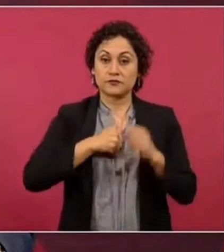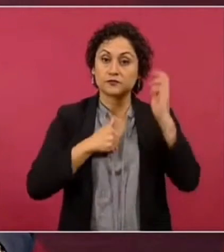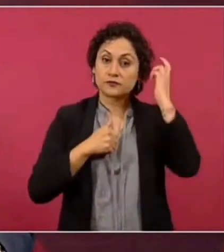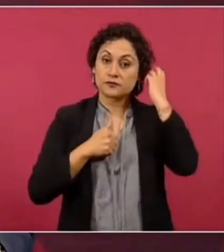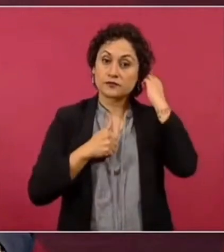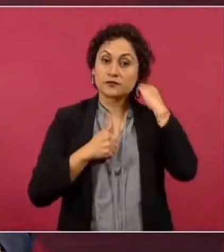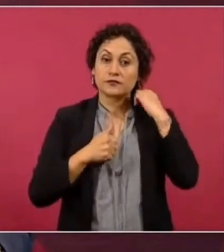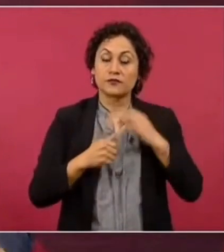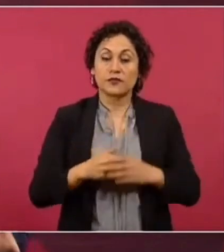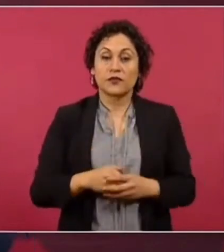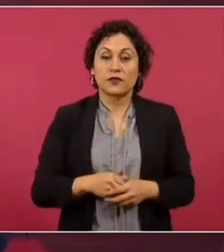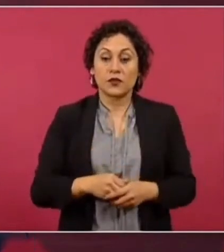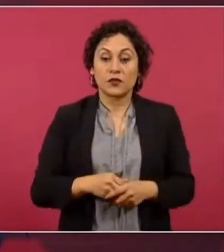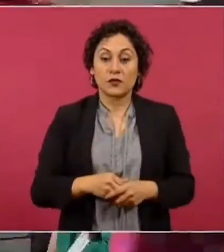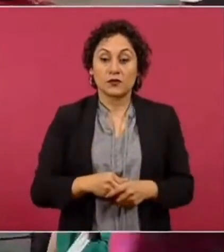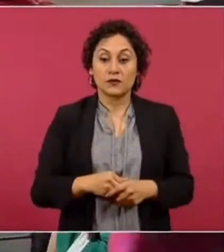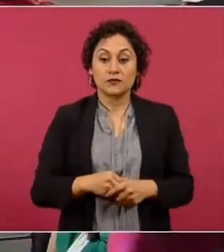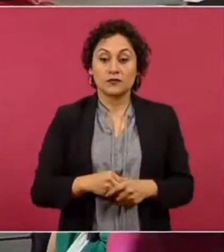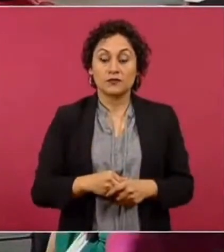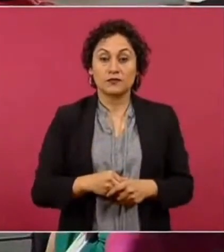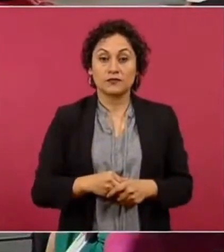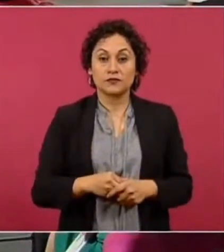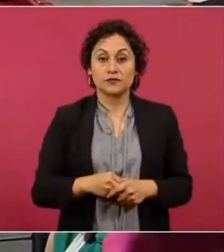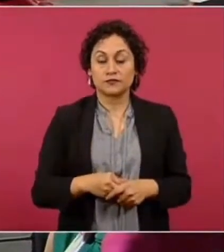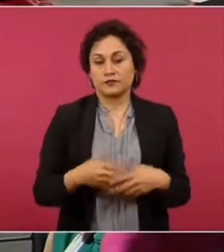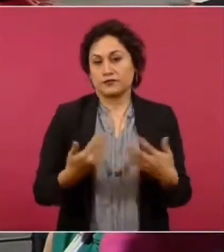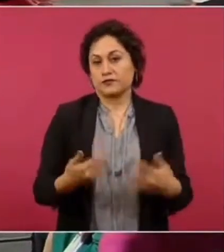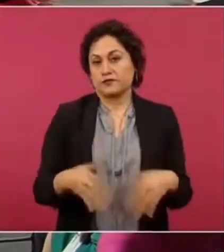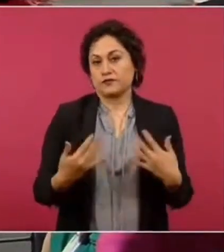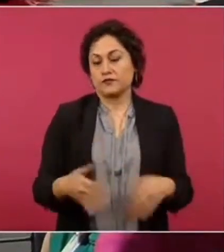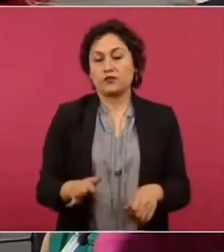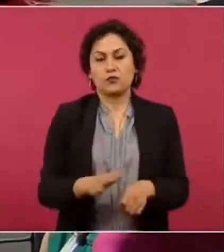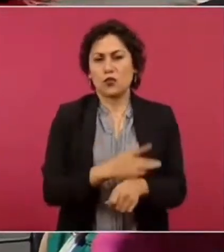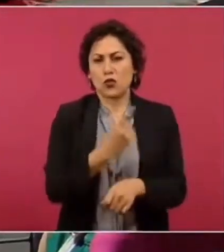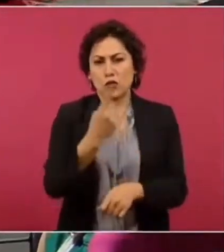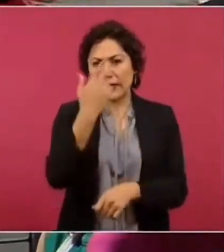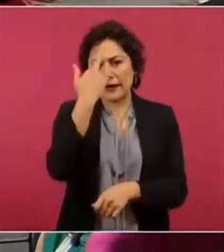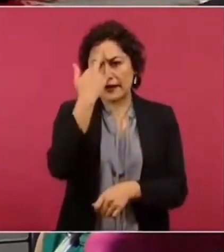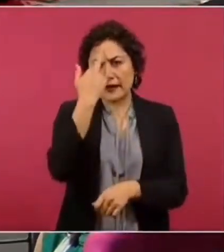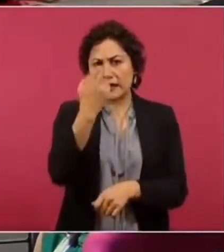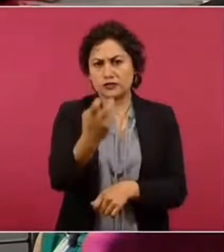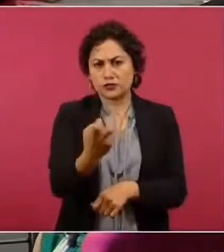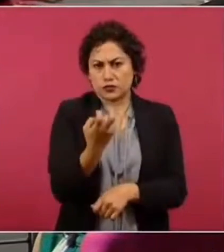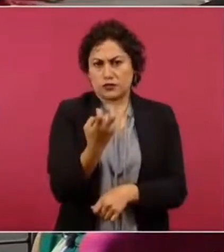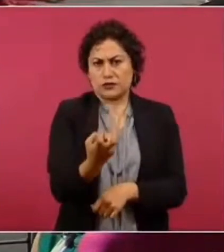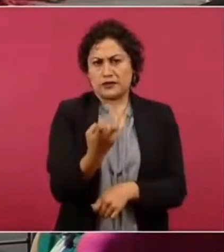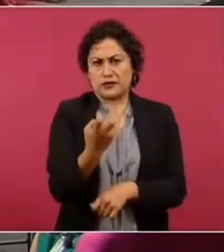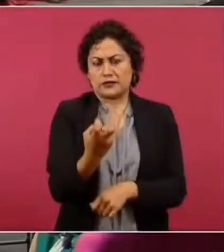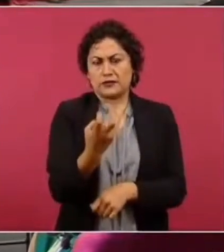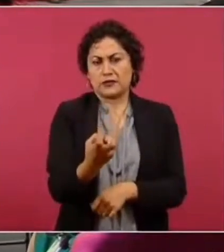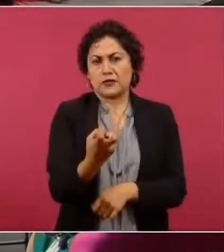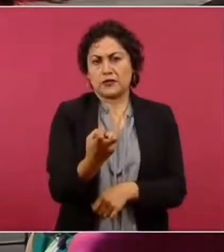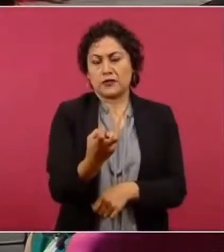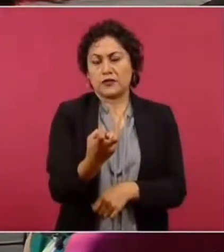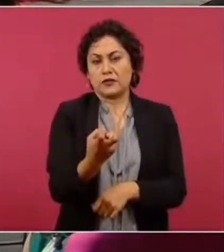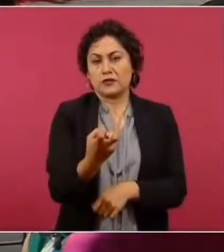Esto se originó porque hubo